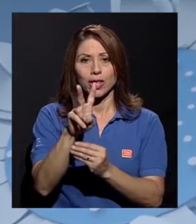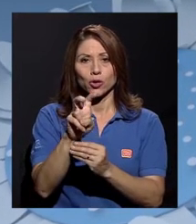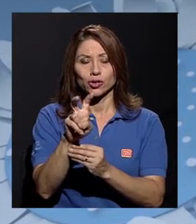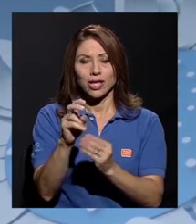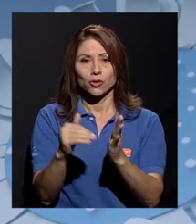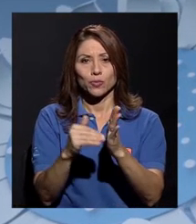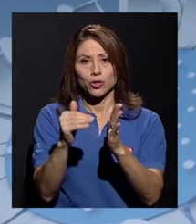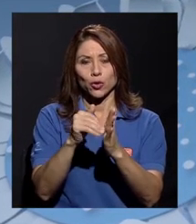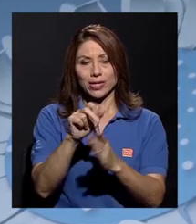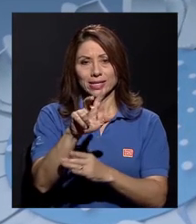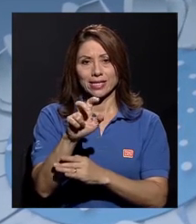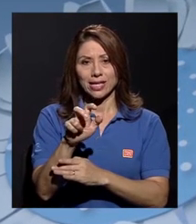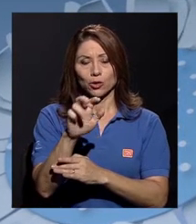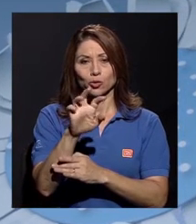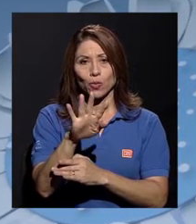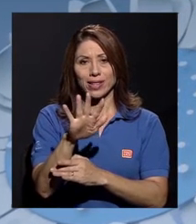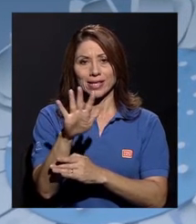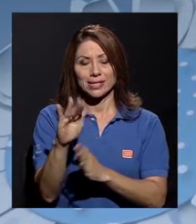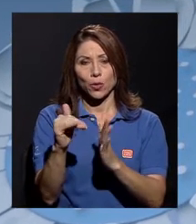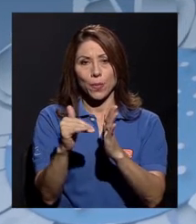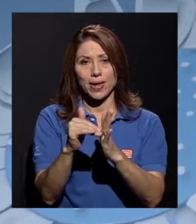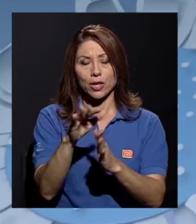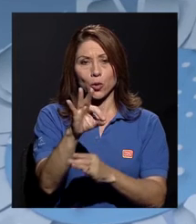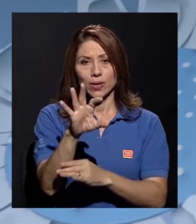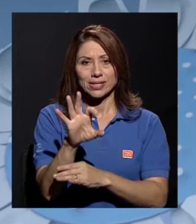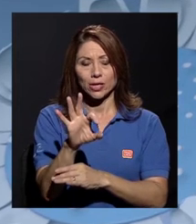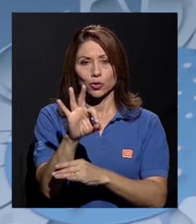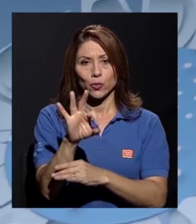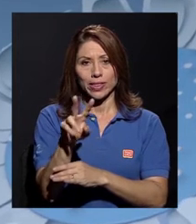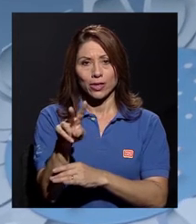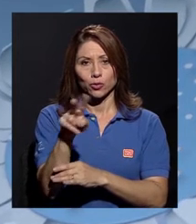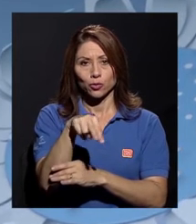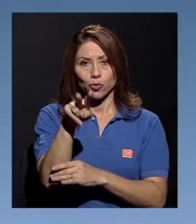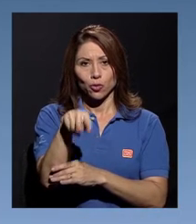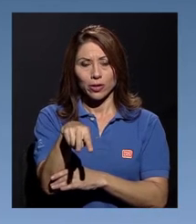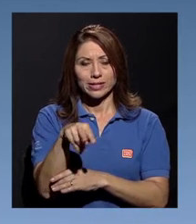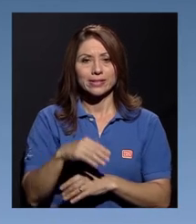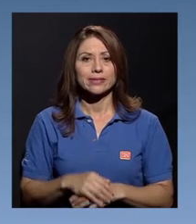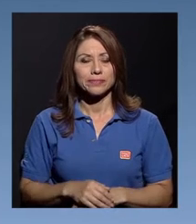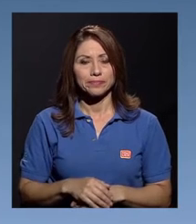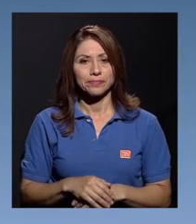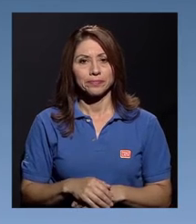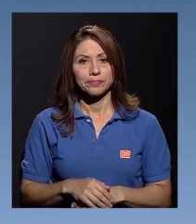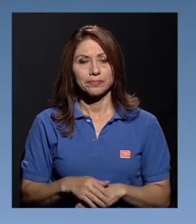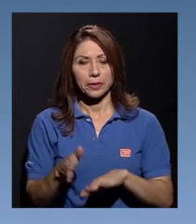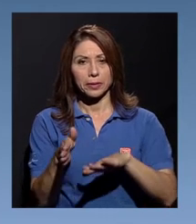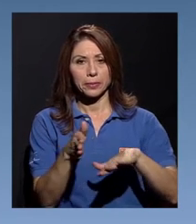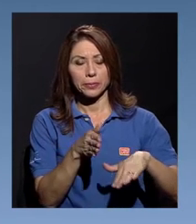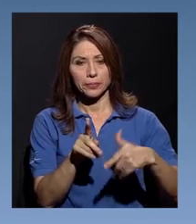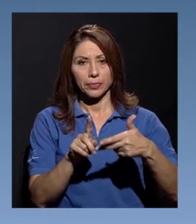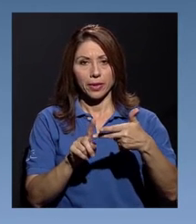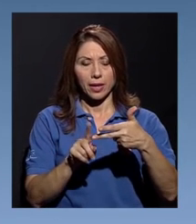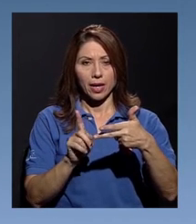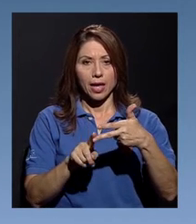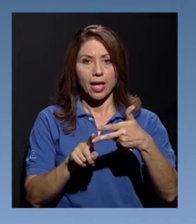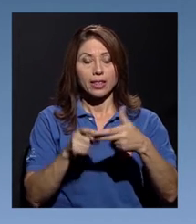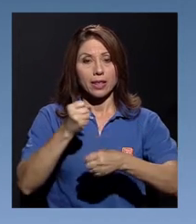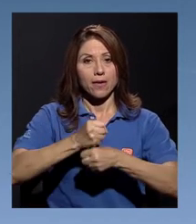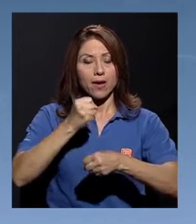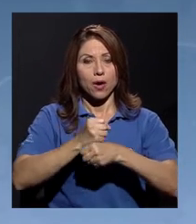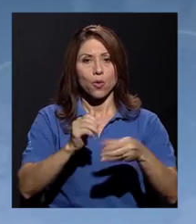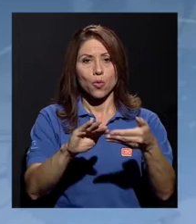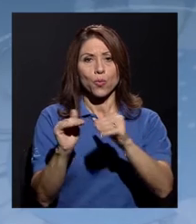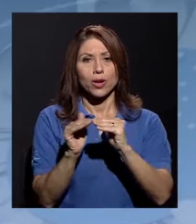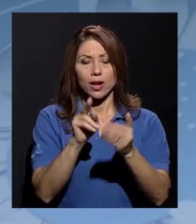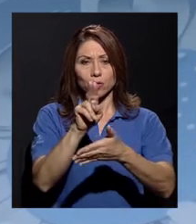.345.992 colones. En la modalidad de trabajo